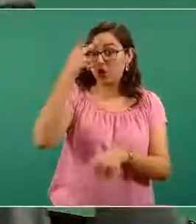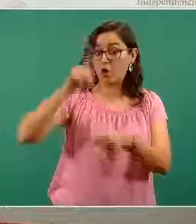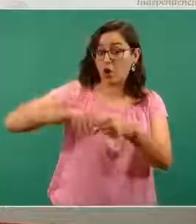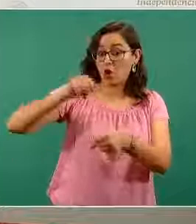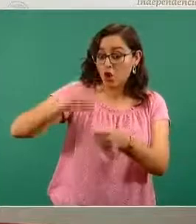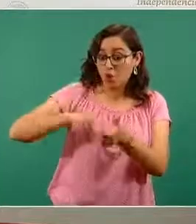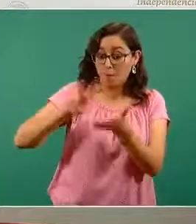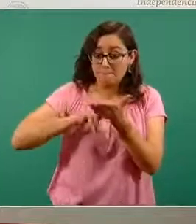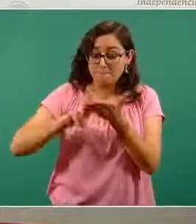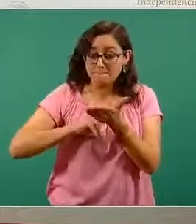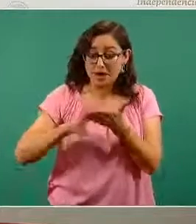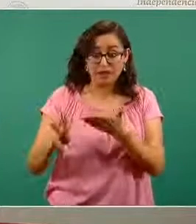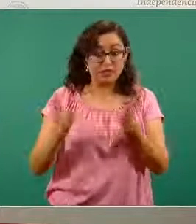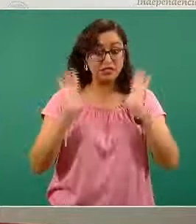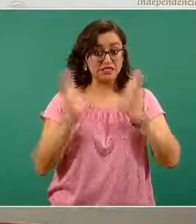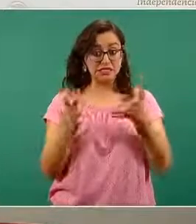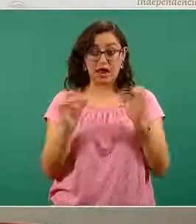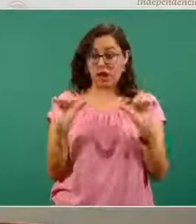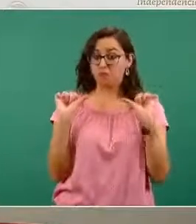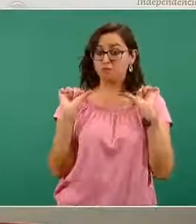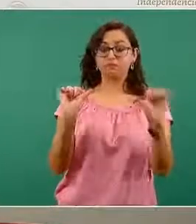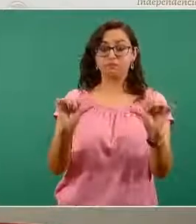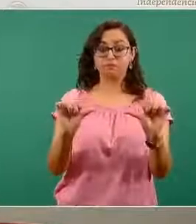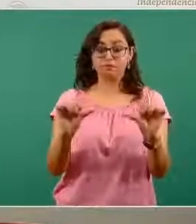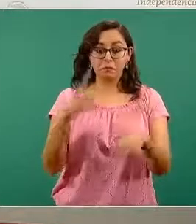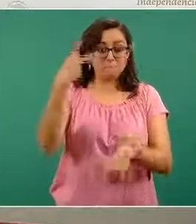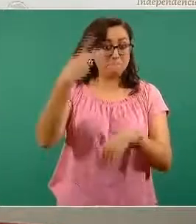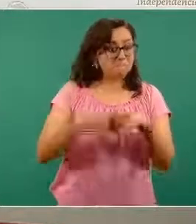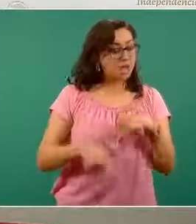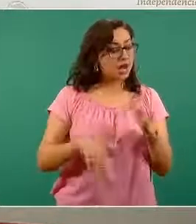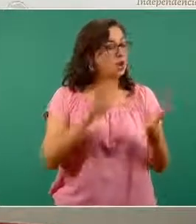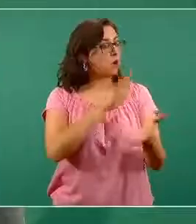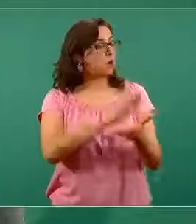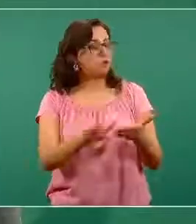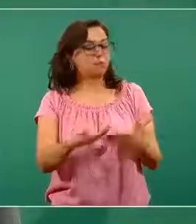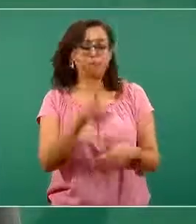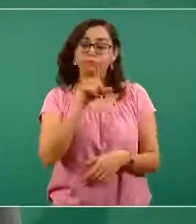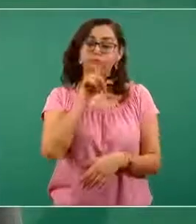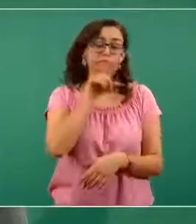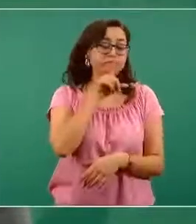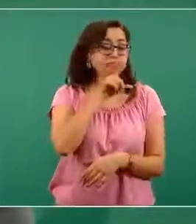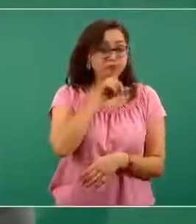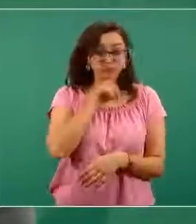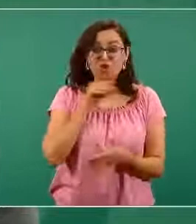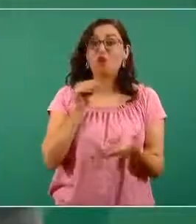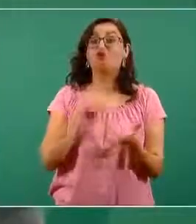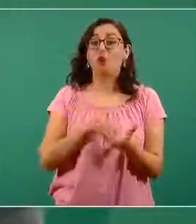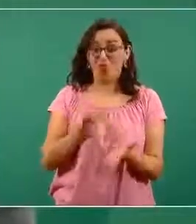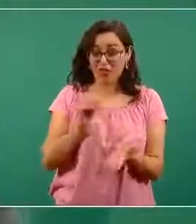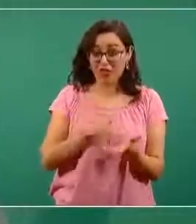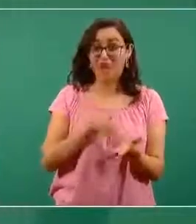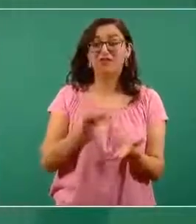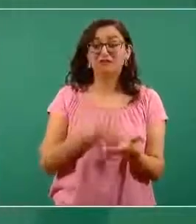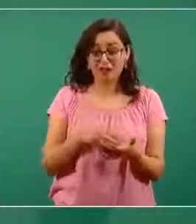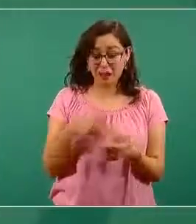cero, semáforo verde significa el menor de los riesgos que pudiera haber de acuerdo